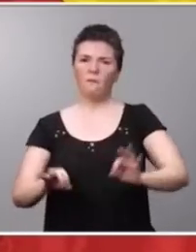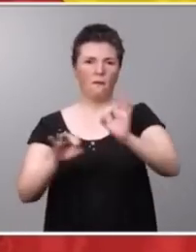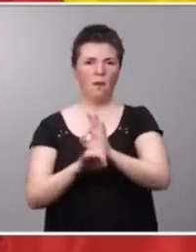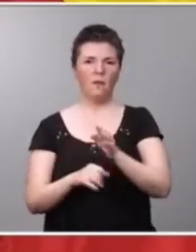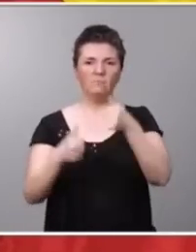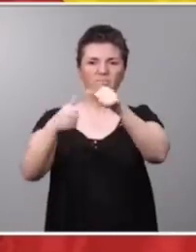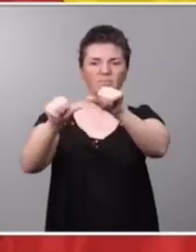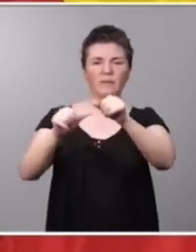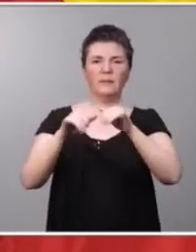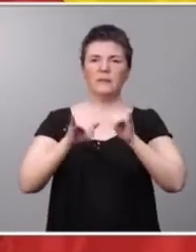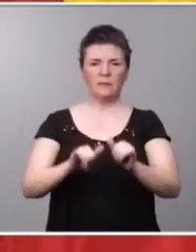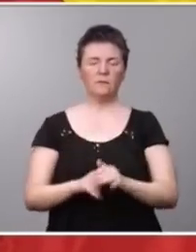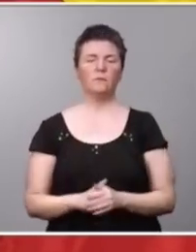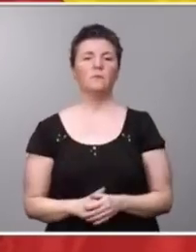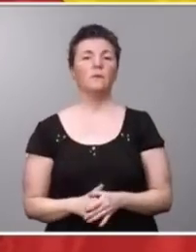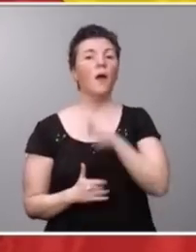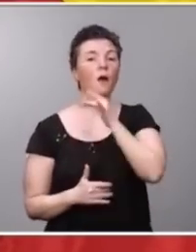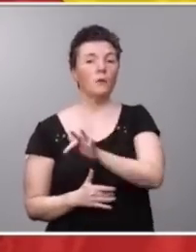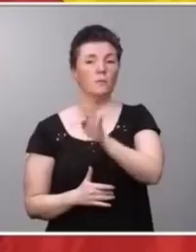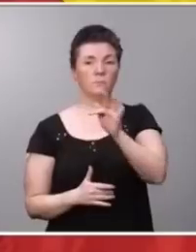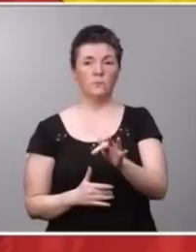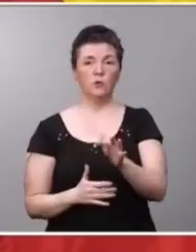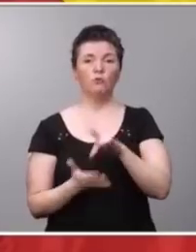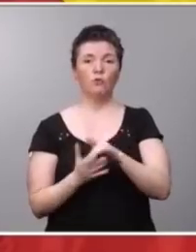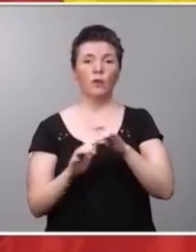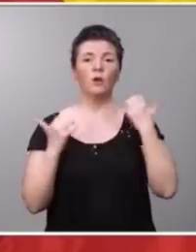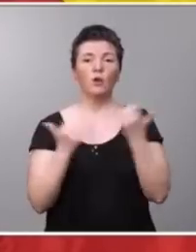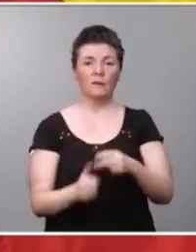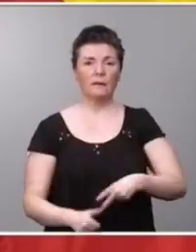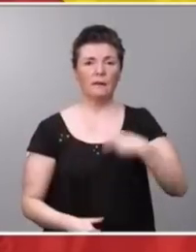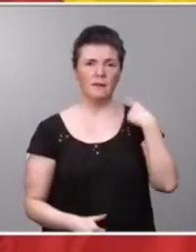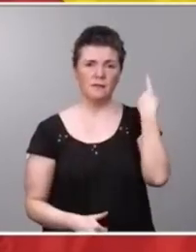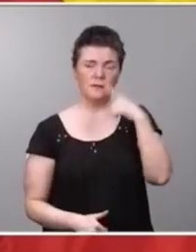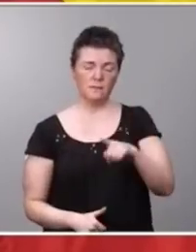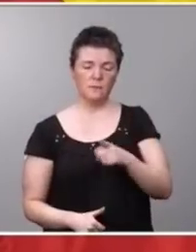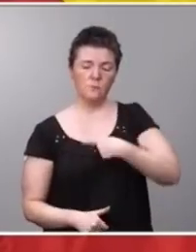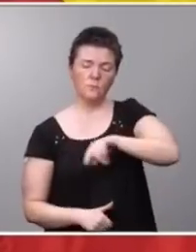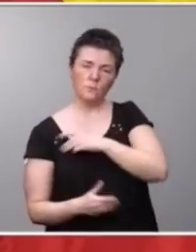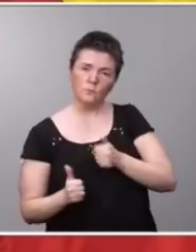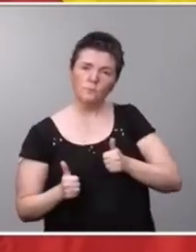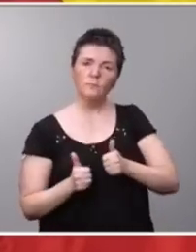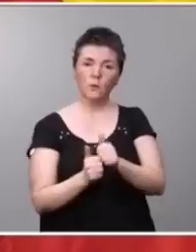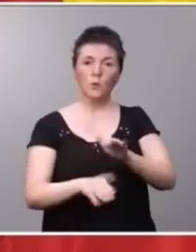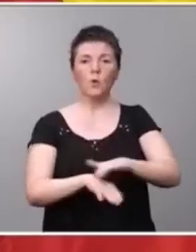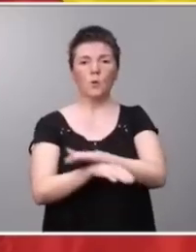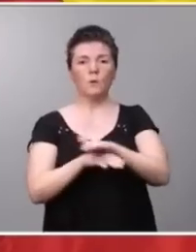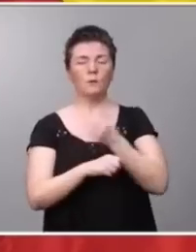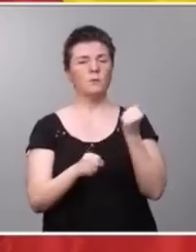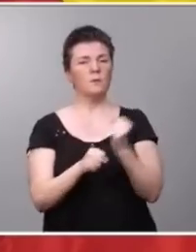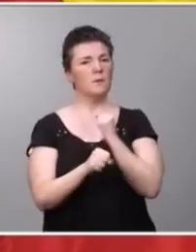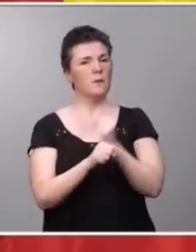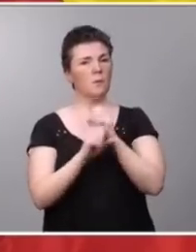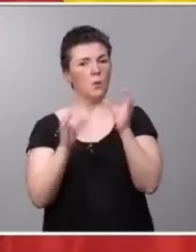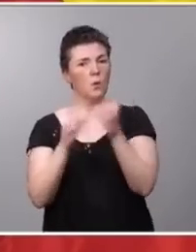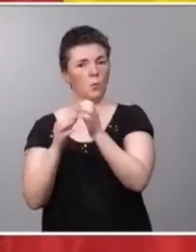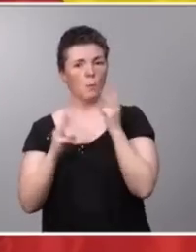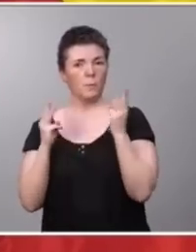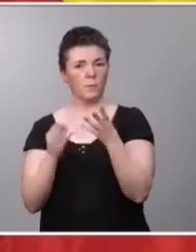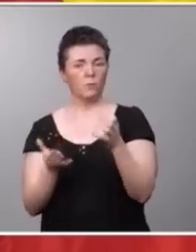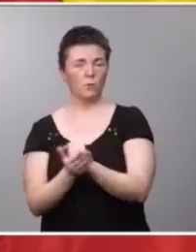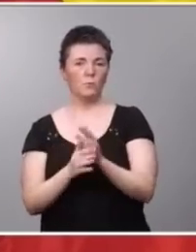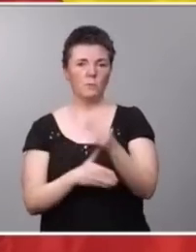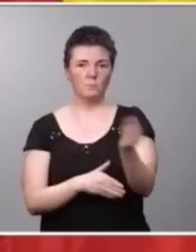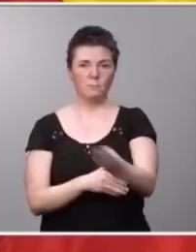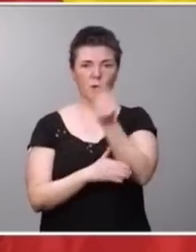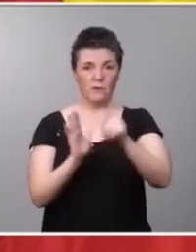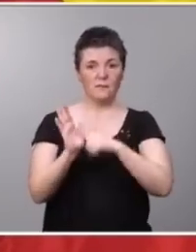Ahora es el turno de las Cortes Generales. Como saben, acompañaremos desde el Gobierno el trabajo de los grupos parlamentarios para mejorar esta ley